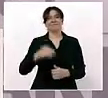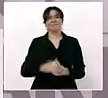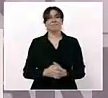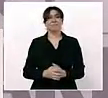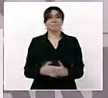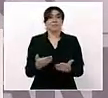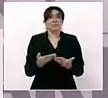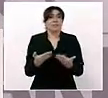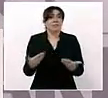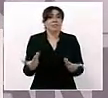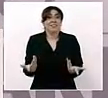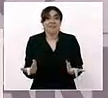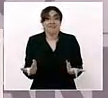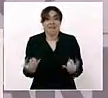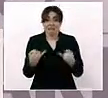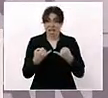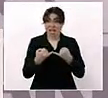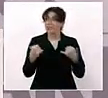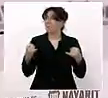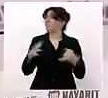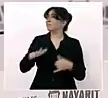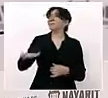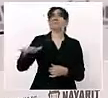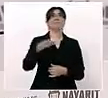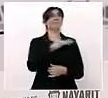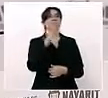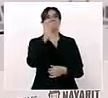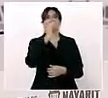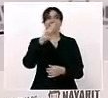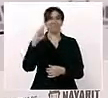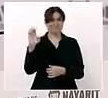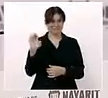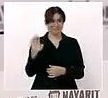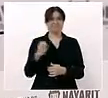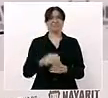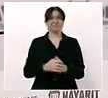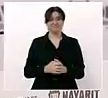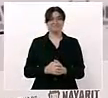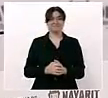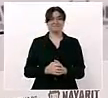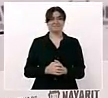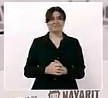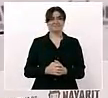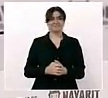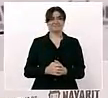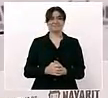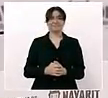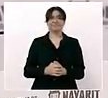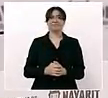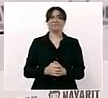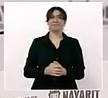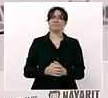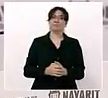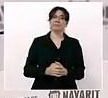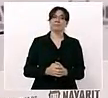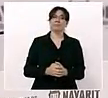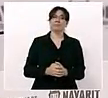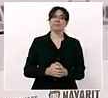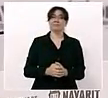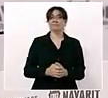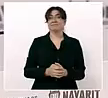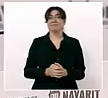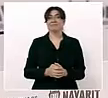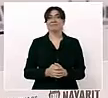Ahora para inaugurar este Centro de Rehabilitación y Educación Especial.